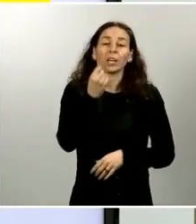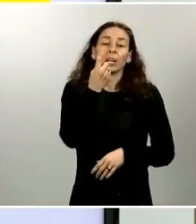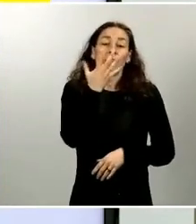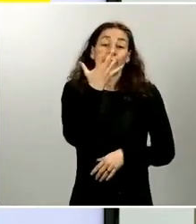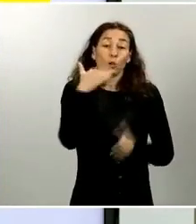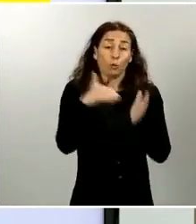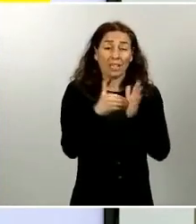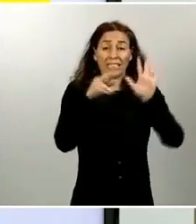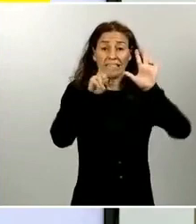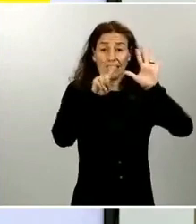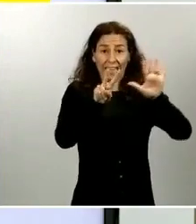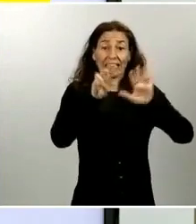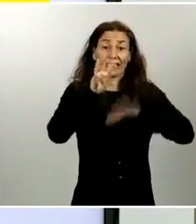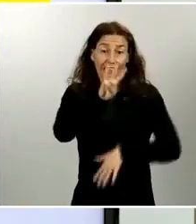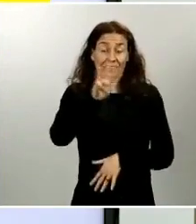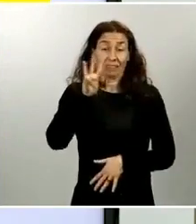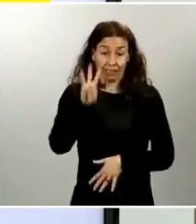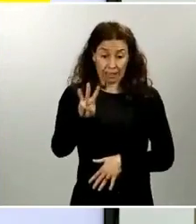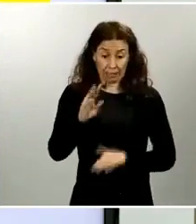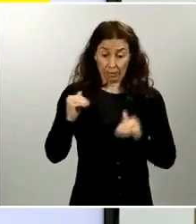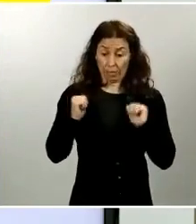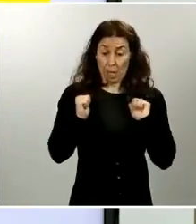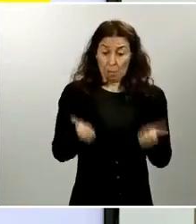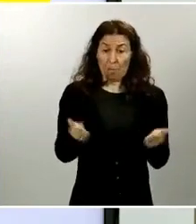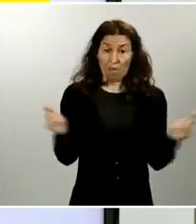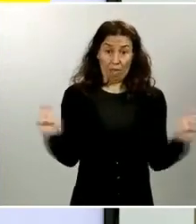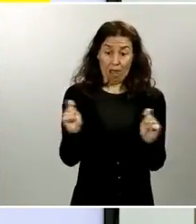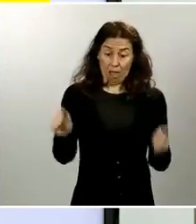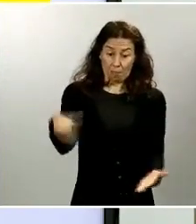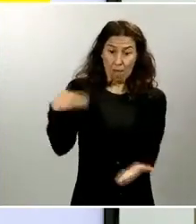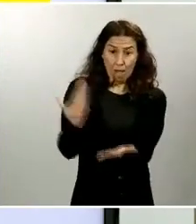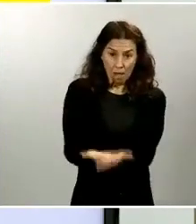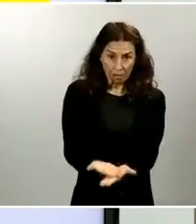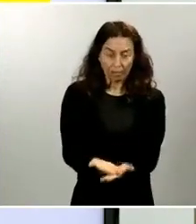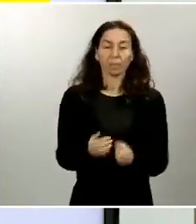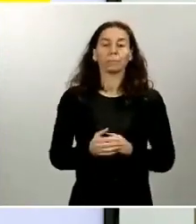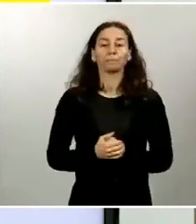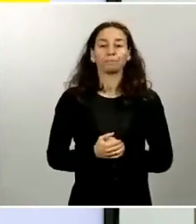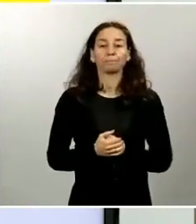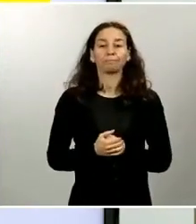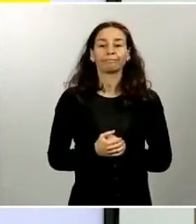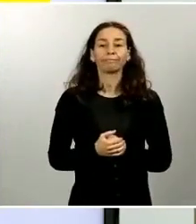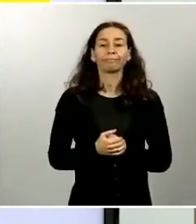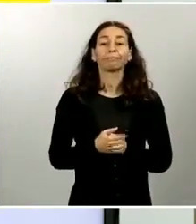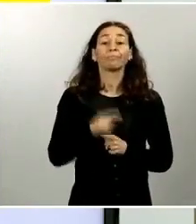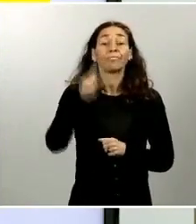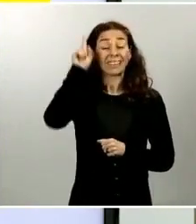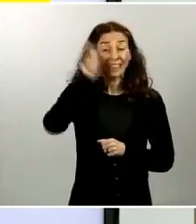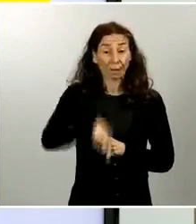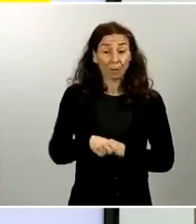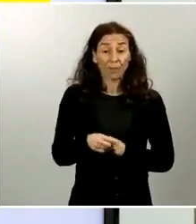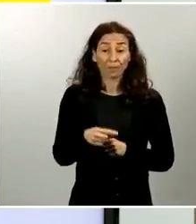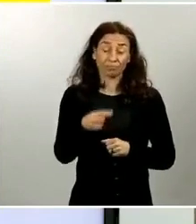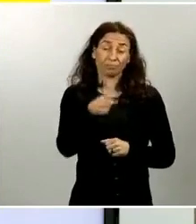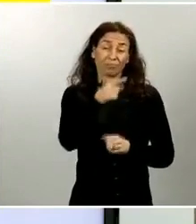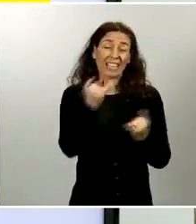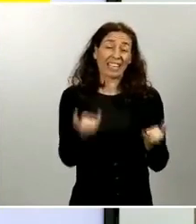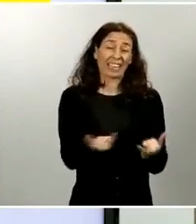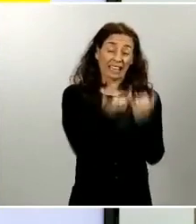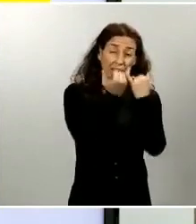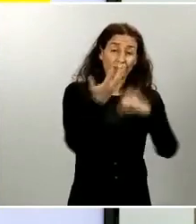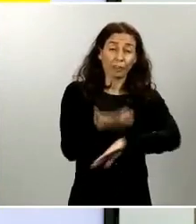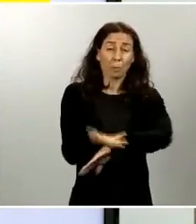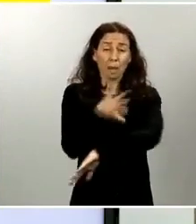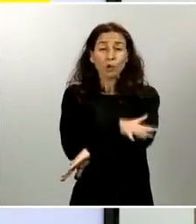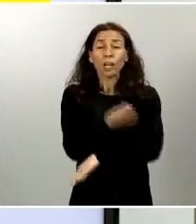del estado de alarma. El transporte logístico para el Banco de Alimentos de Tenerife, Mallorca, así como